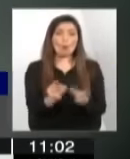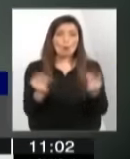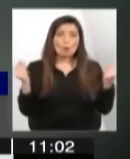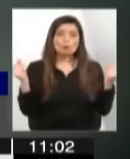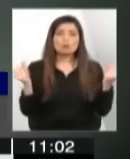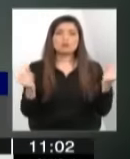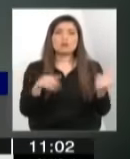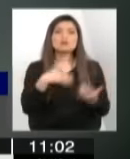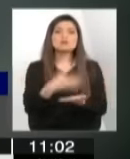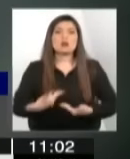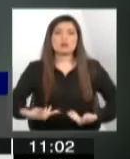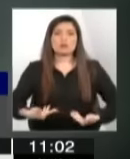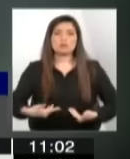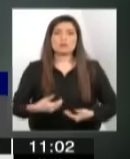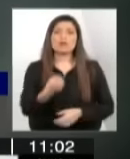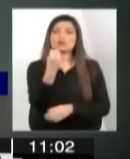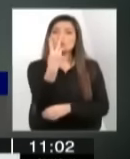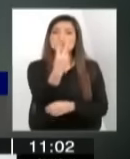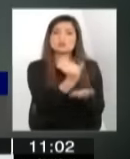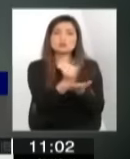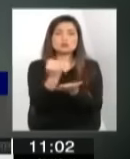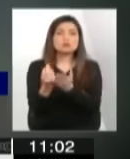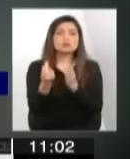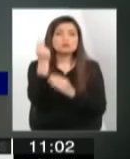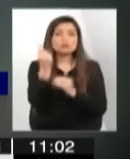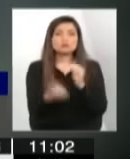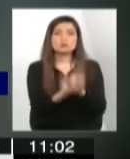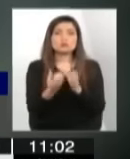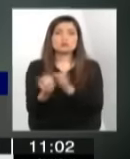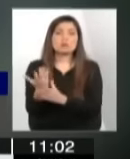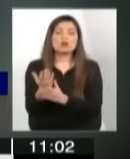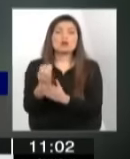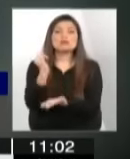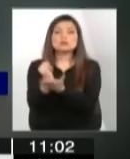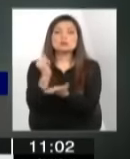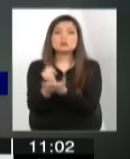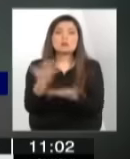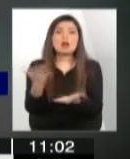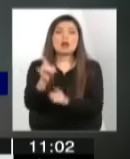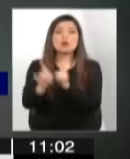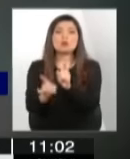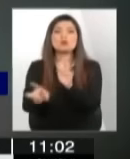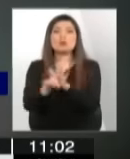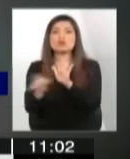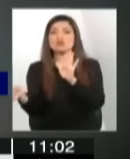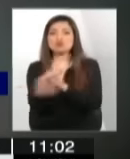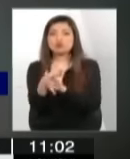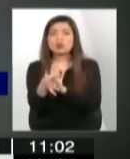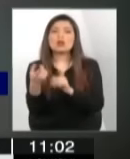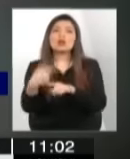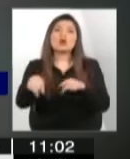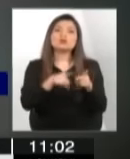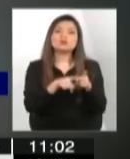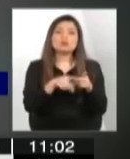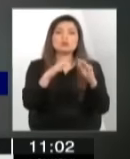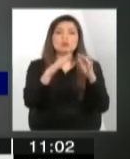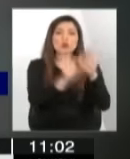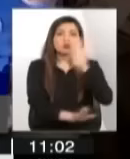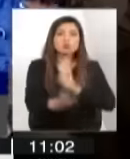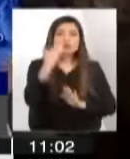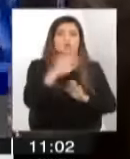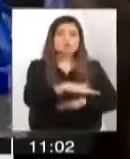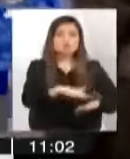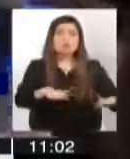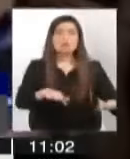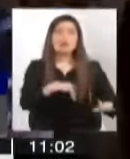dos institucionalidades, una para adolescentes infractores de ley y un servicio de protección de la niñez, el que dependerá del Ministerio